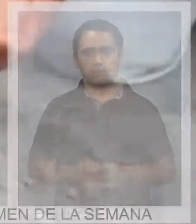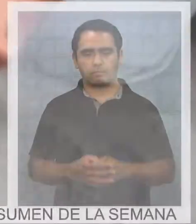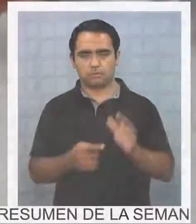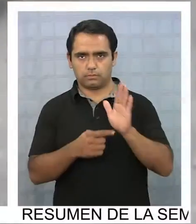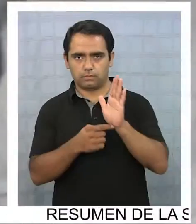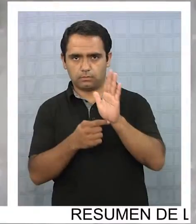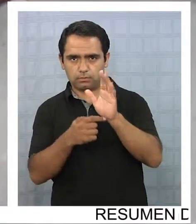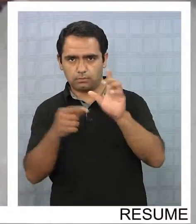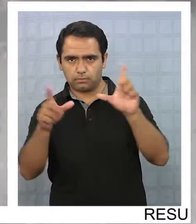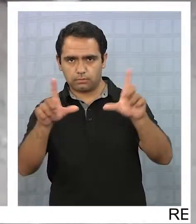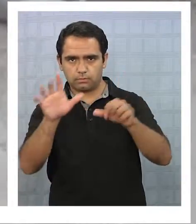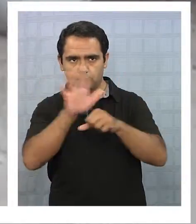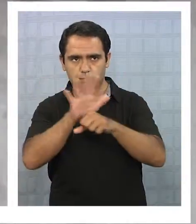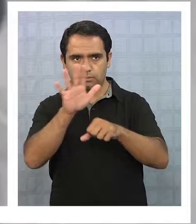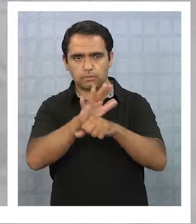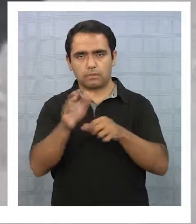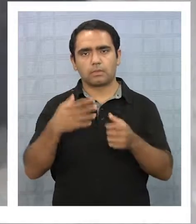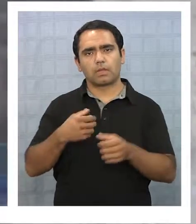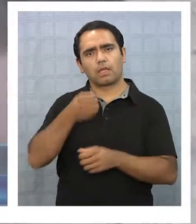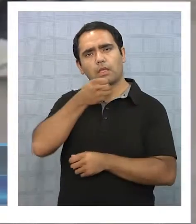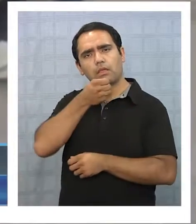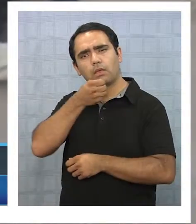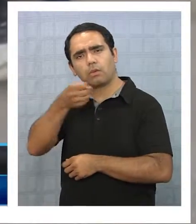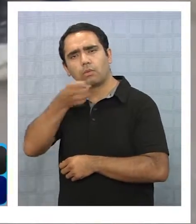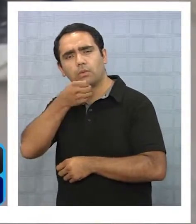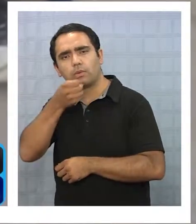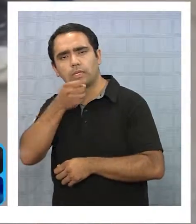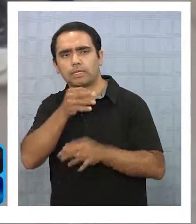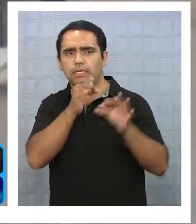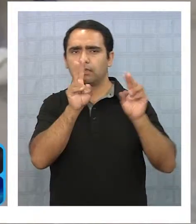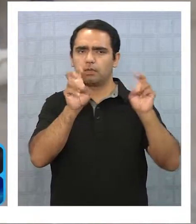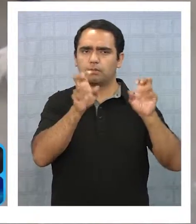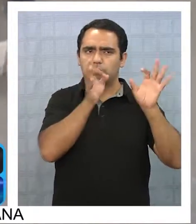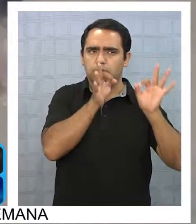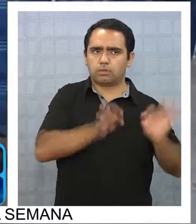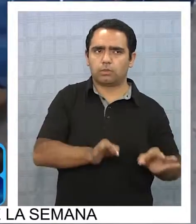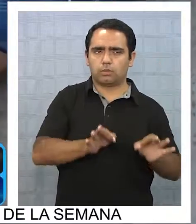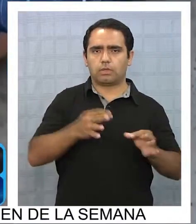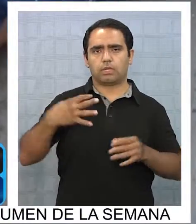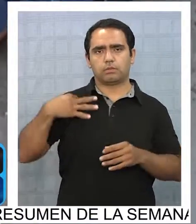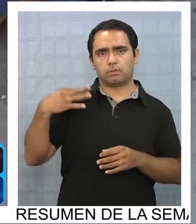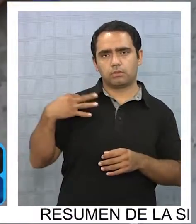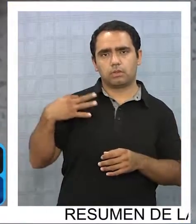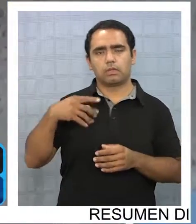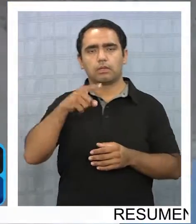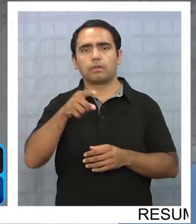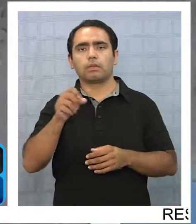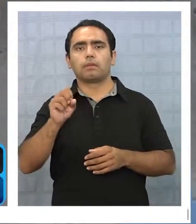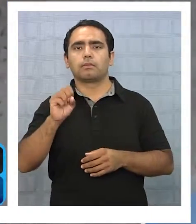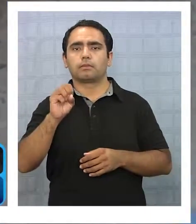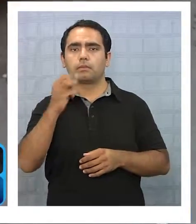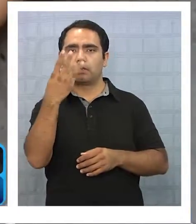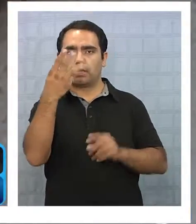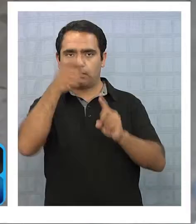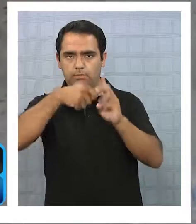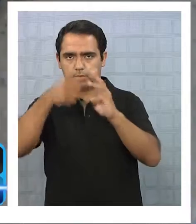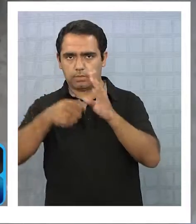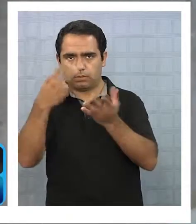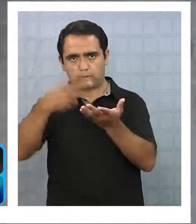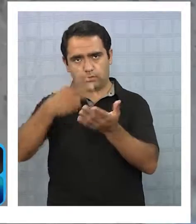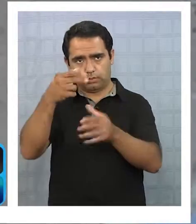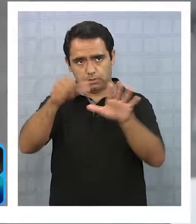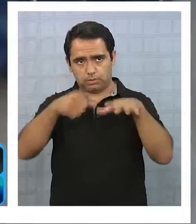La publicación de los resultados de la encuesta nacional urbana de seguridad ciudadana, correspondiente al primer trimestre de